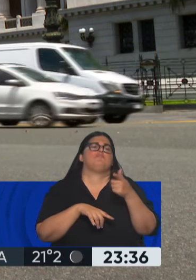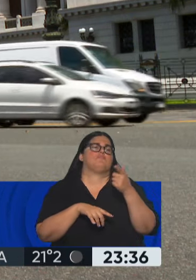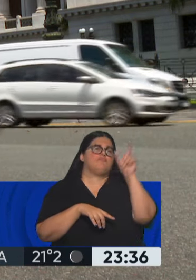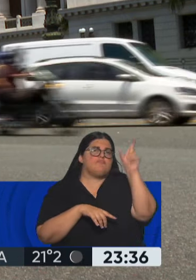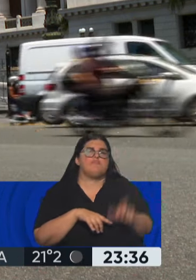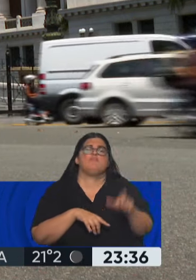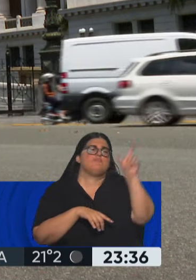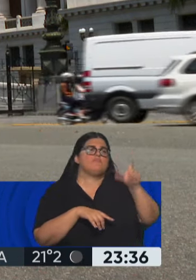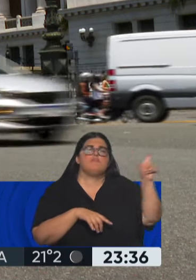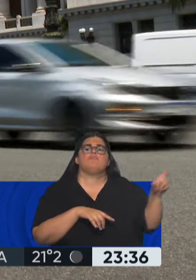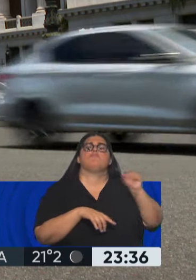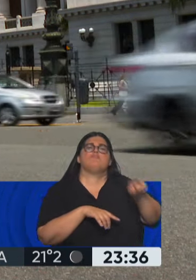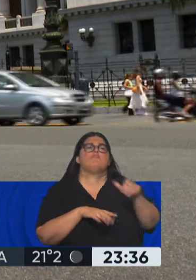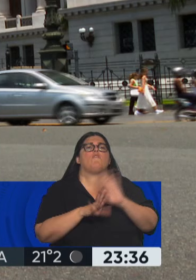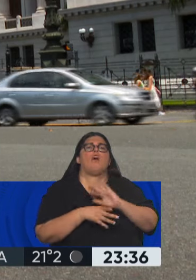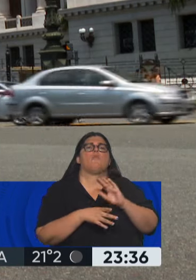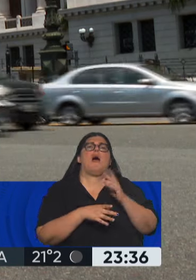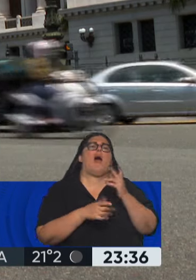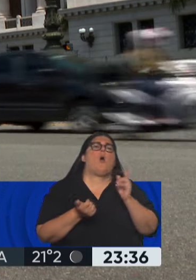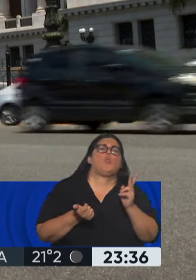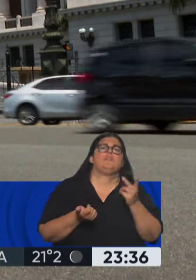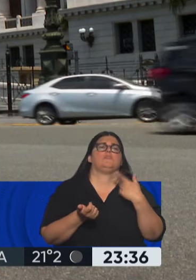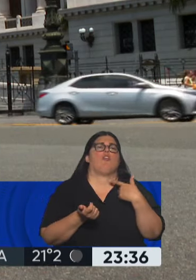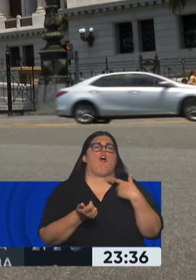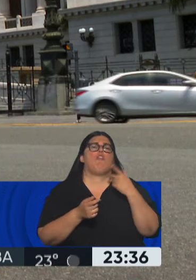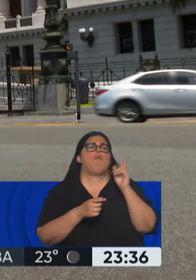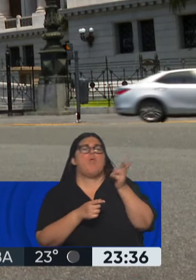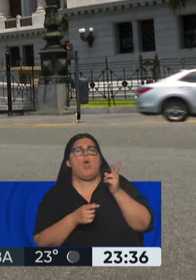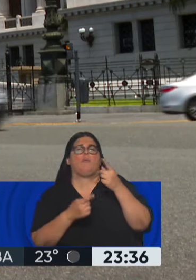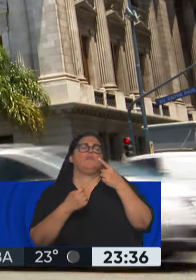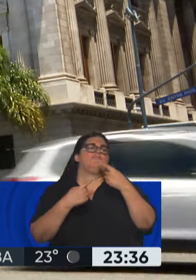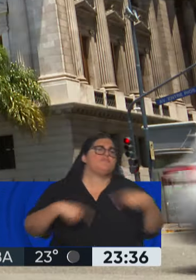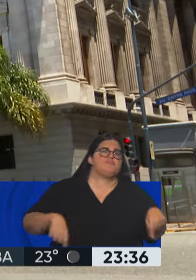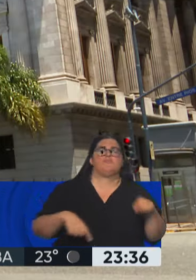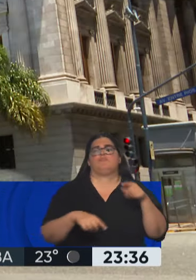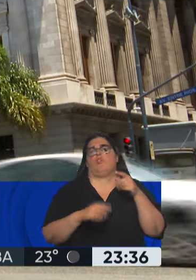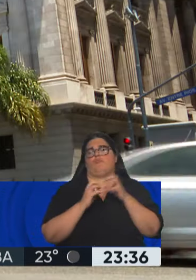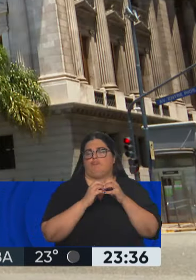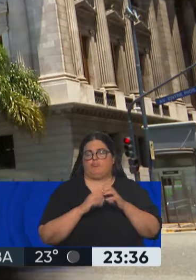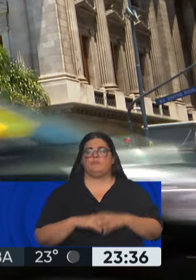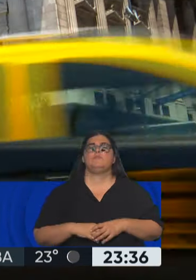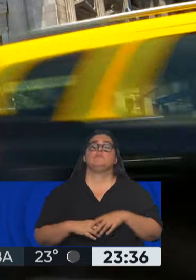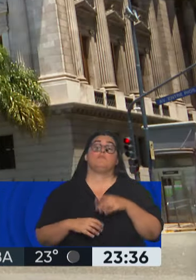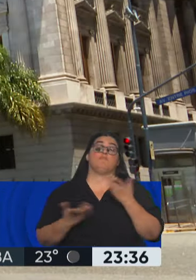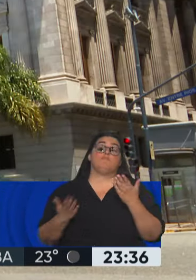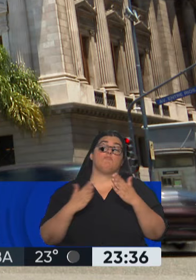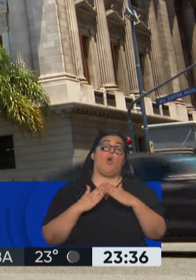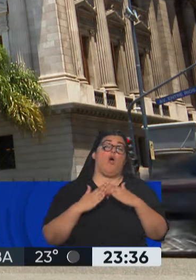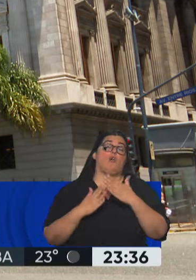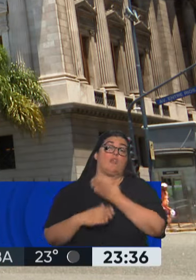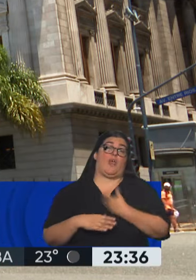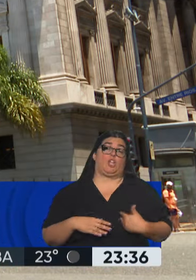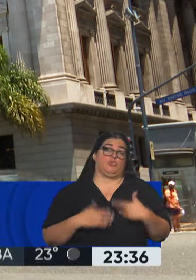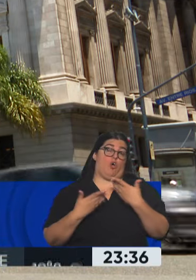no se encuentra en el temario el presupuesto 2025, así que de esta manera la Casa Rosada se encamina a